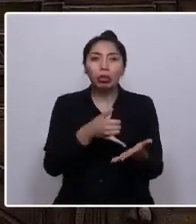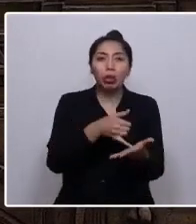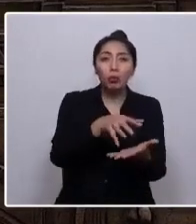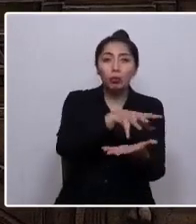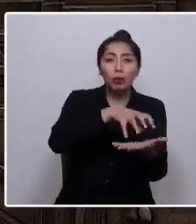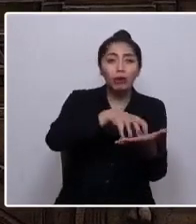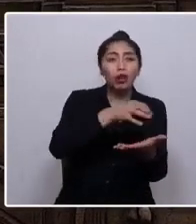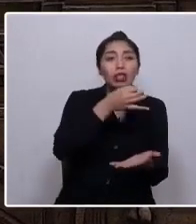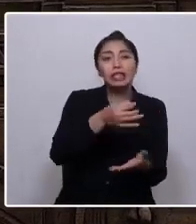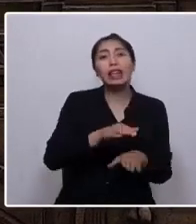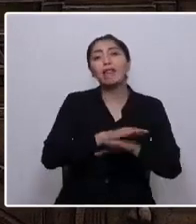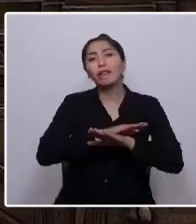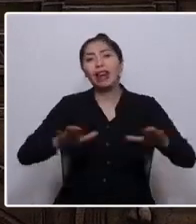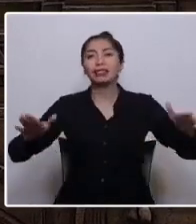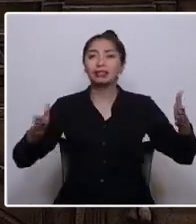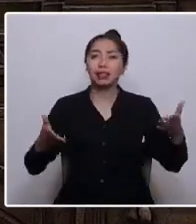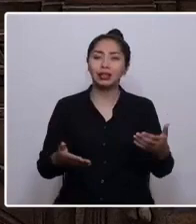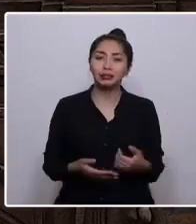diciendo basta.